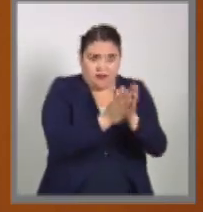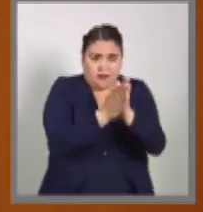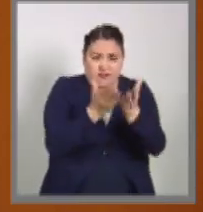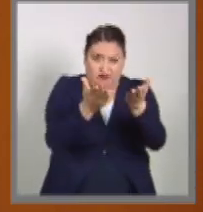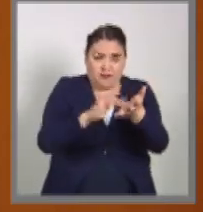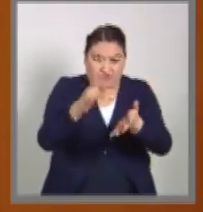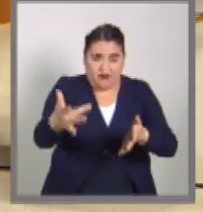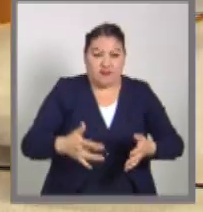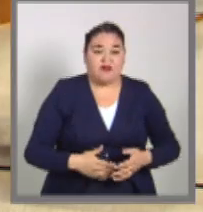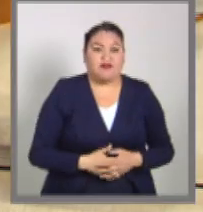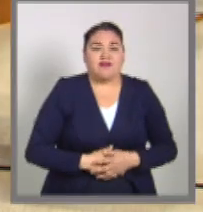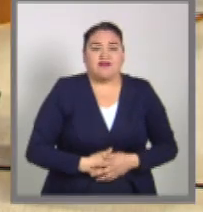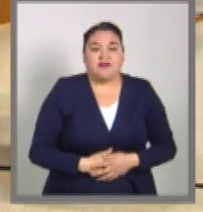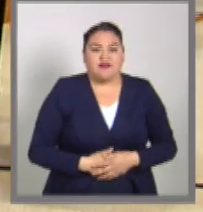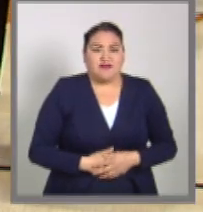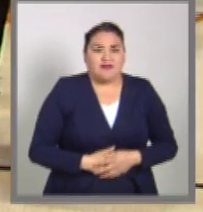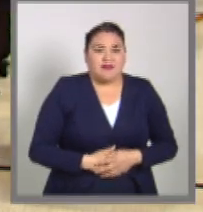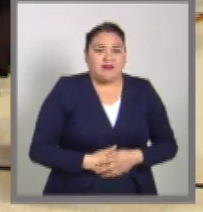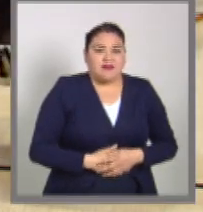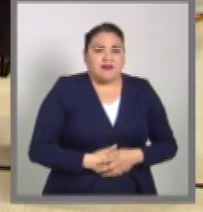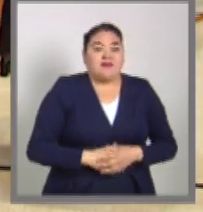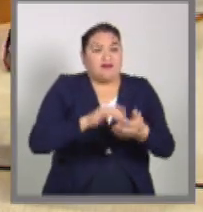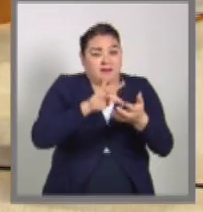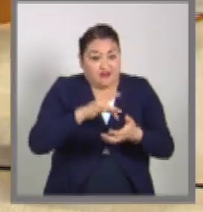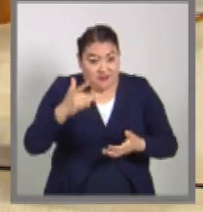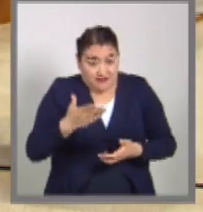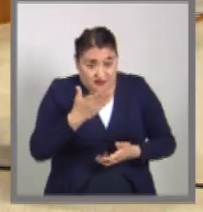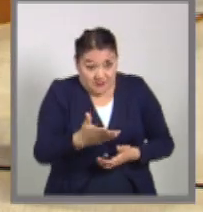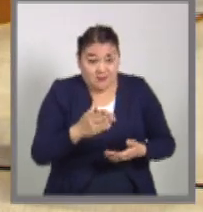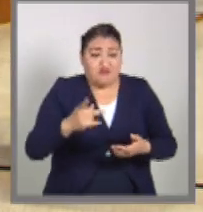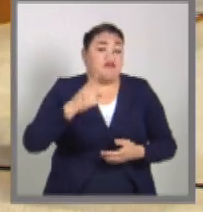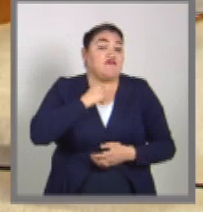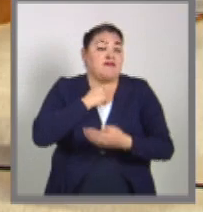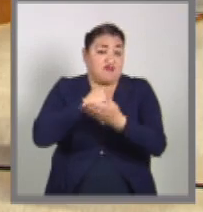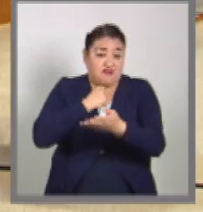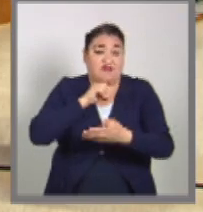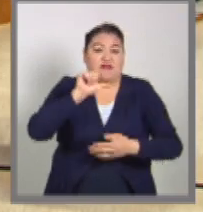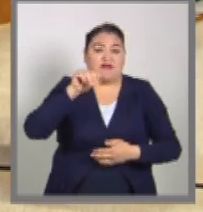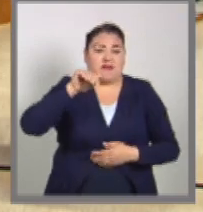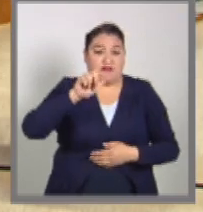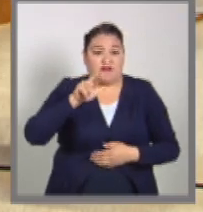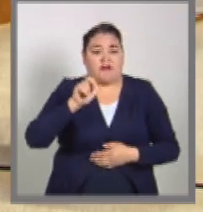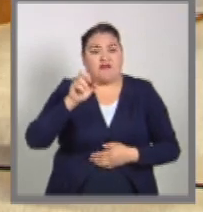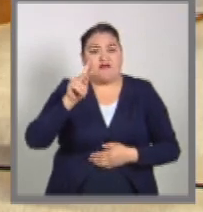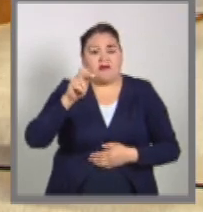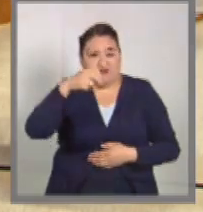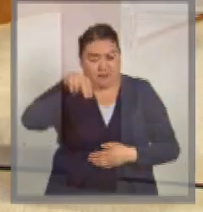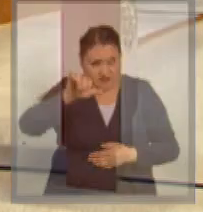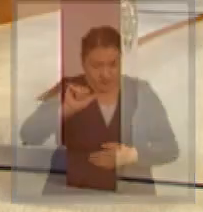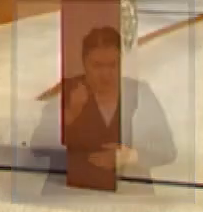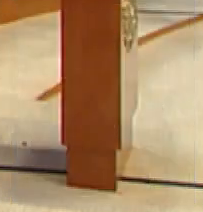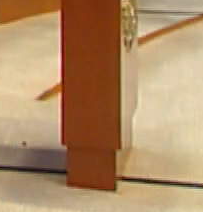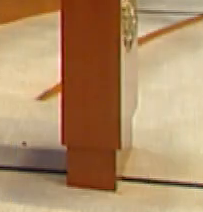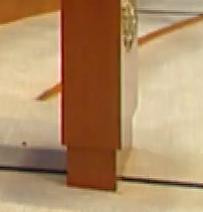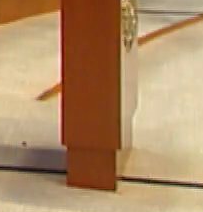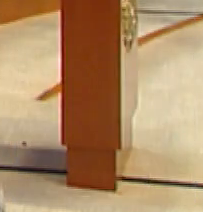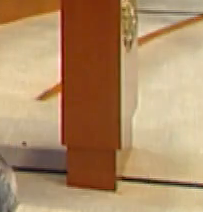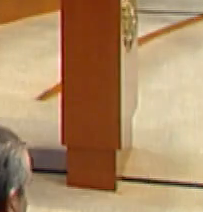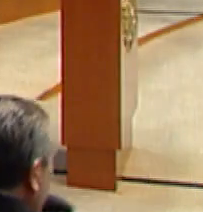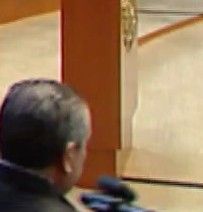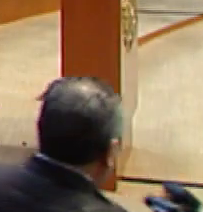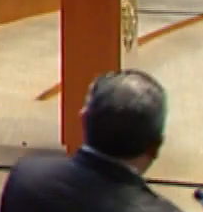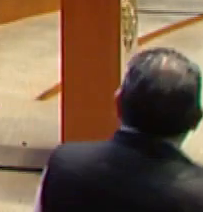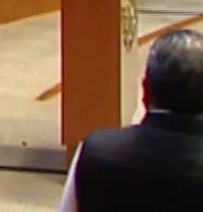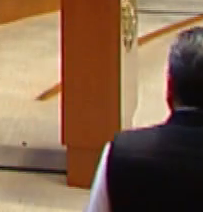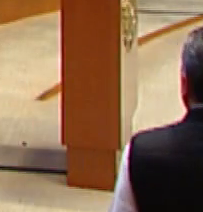Gracias. Gracias a usted, senadora Angélica de la Peña. Túrnese a las